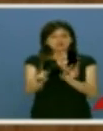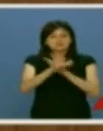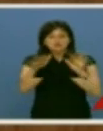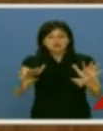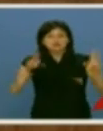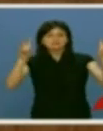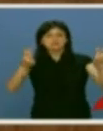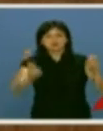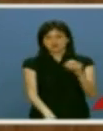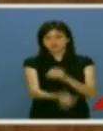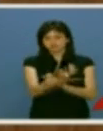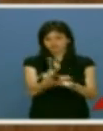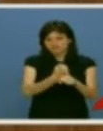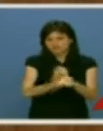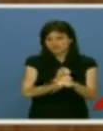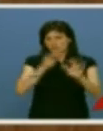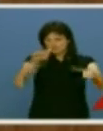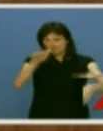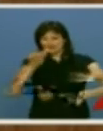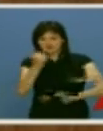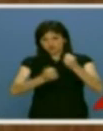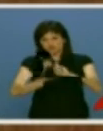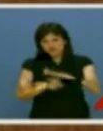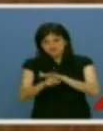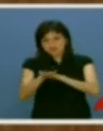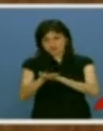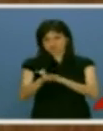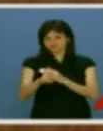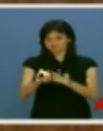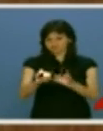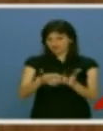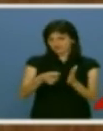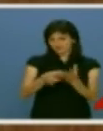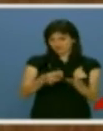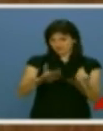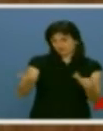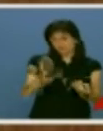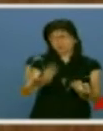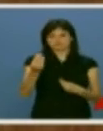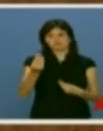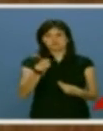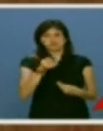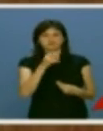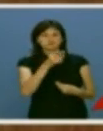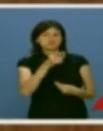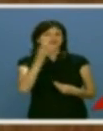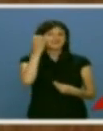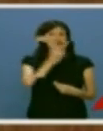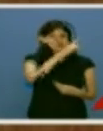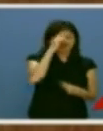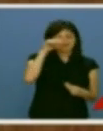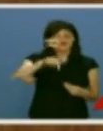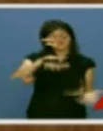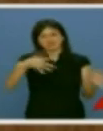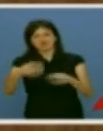la creación de empleo, la recuperación económica y la garantía del estado del bienestar, vamos a hacer aquí lo contrario de lo que hace el señor Rajoy en Madrid, es decir,